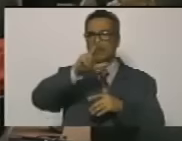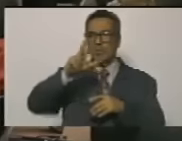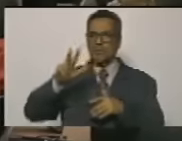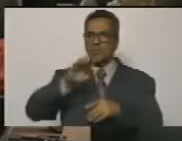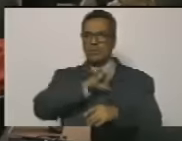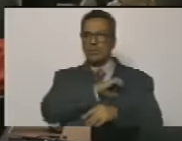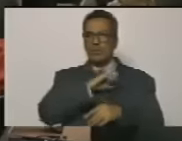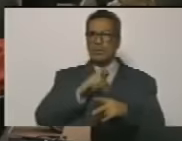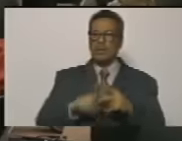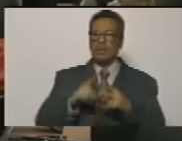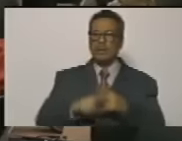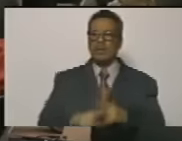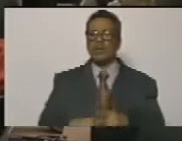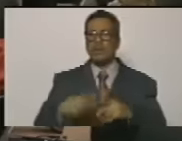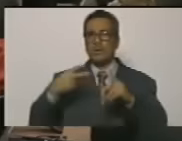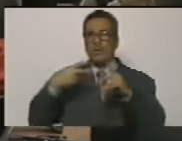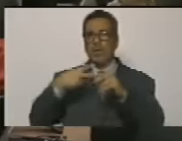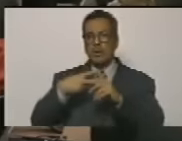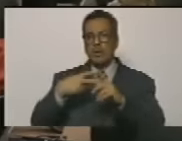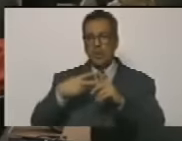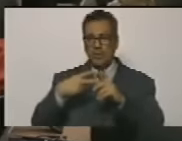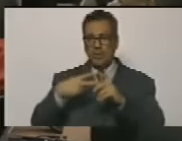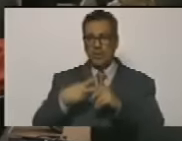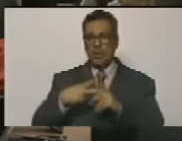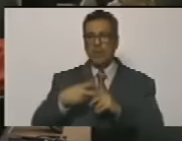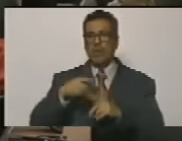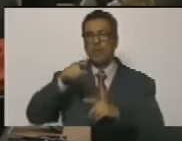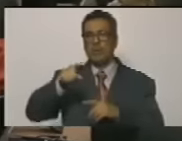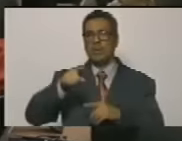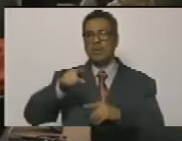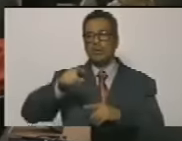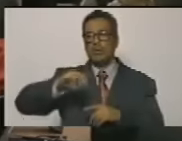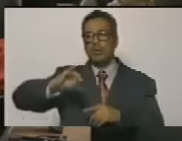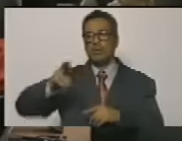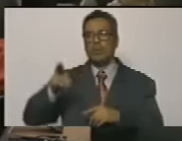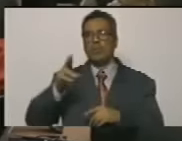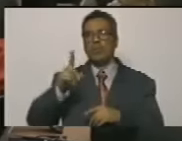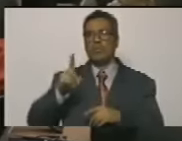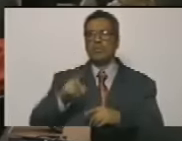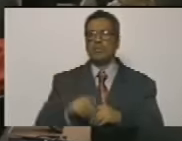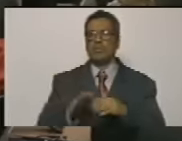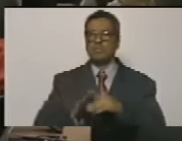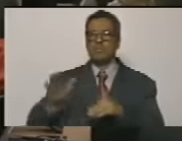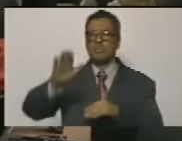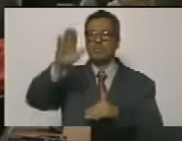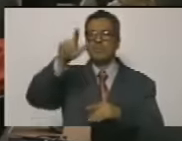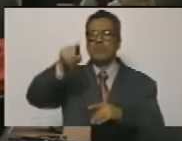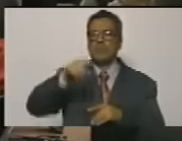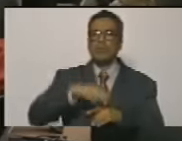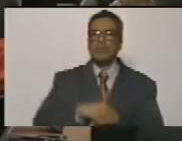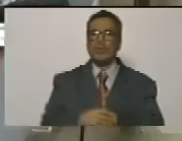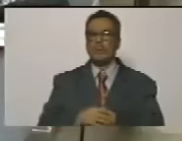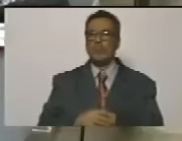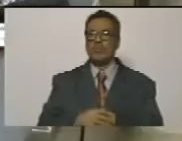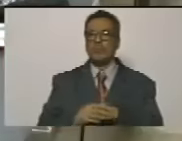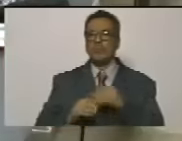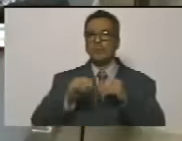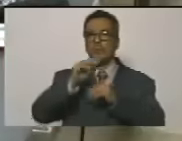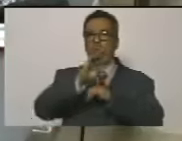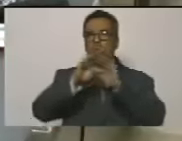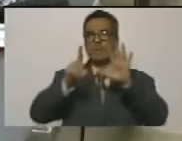medio el Hotel Jumbo esta avenida el casco histórico si hasta ahorita se hizo en 46 días